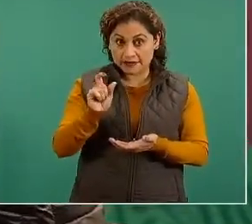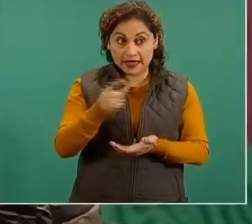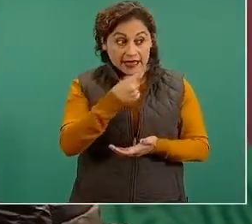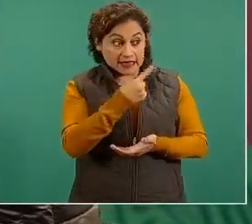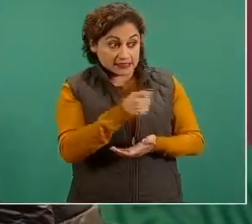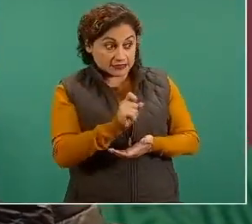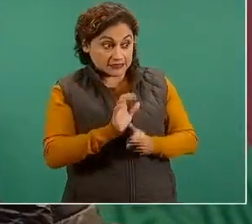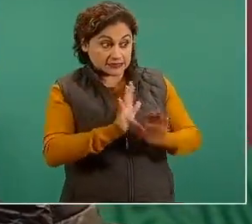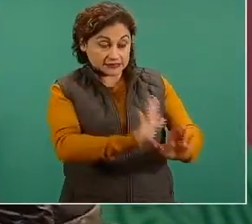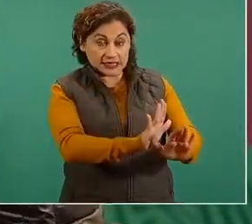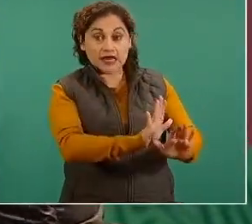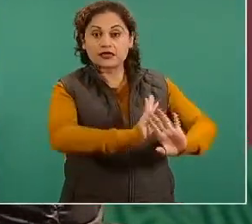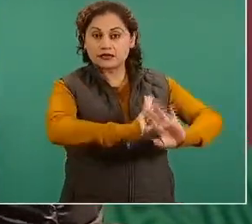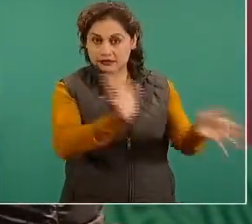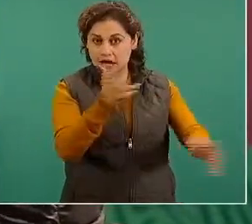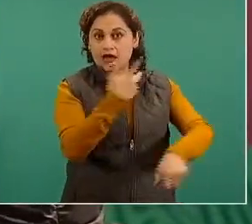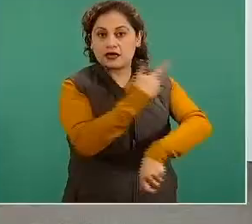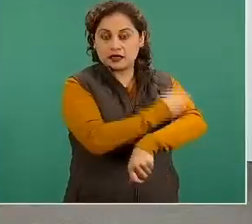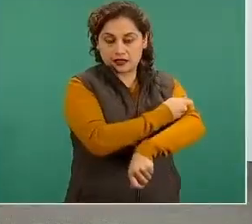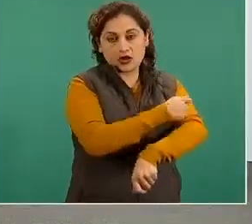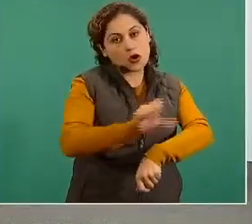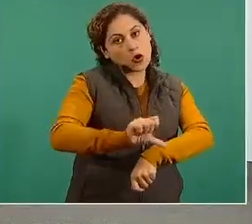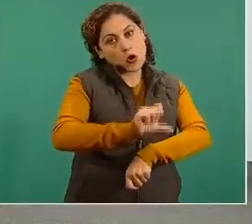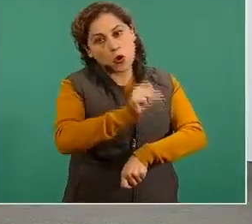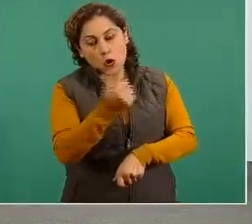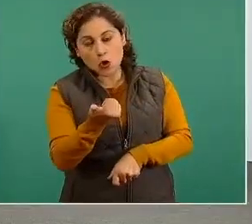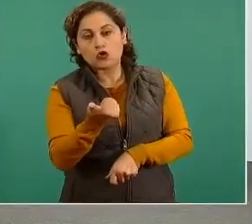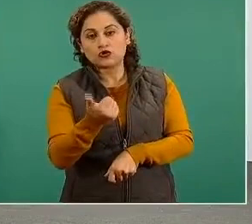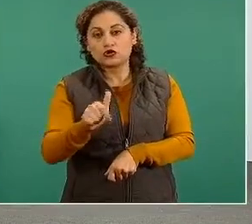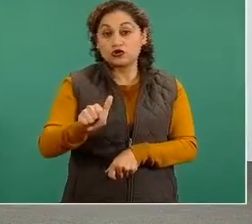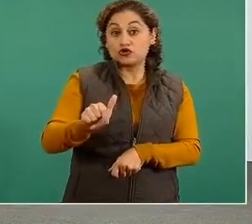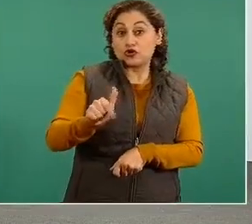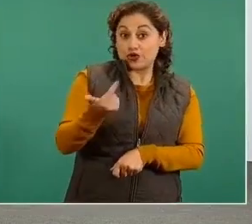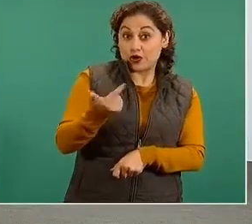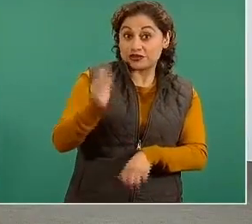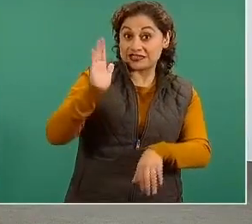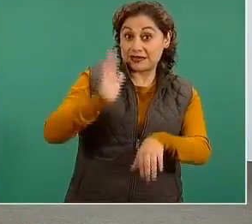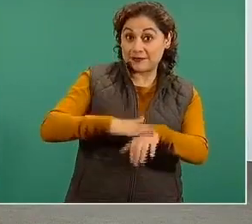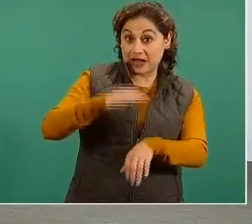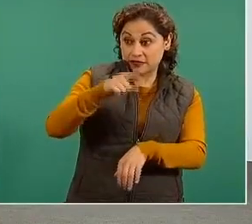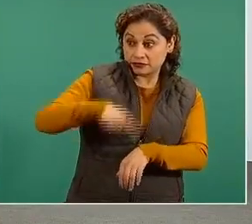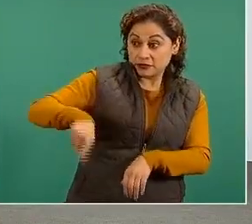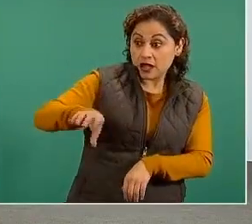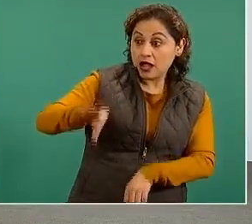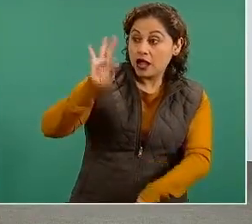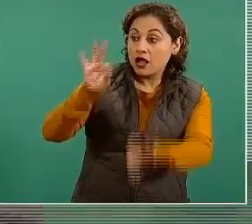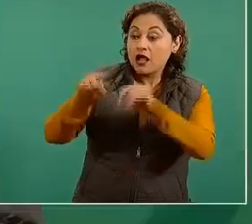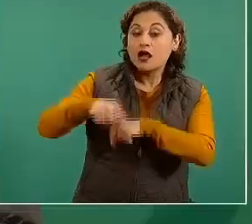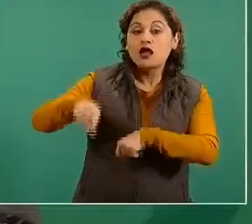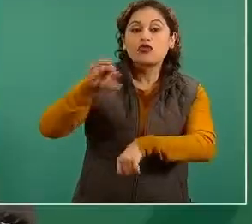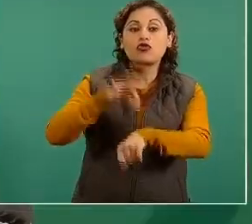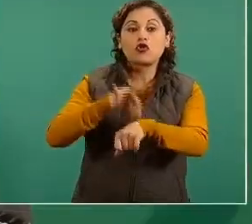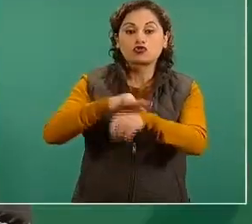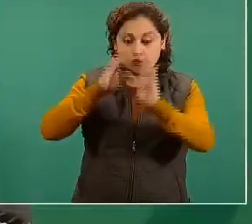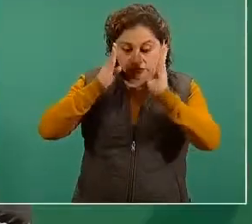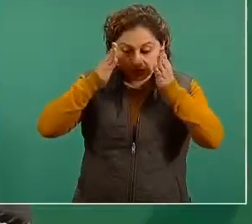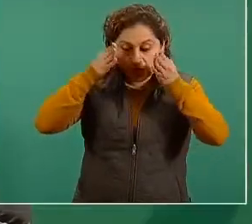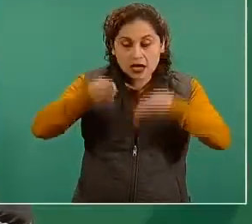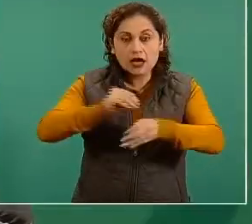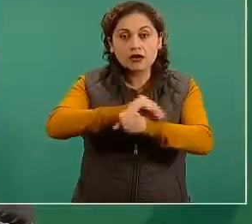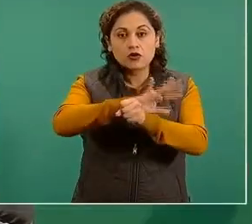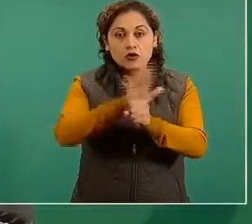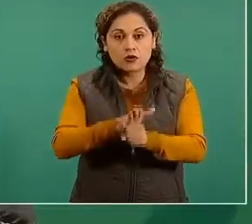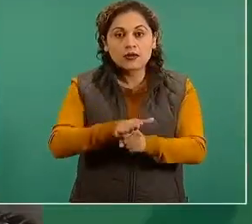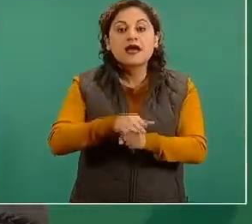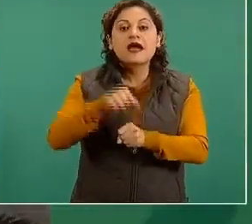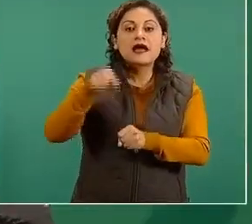salud que esté en contacto con personas con pacientes COVID que probablemente estén en algún centro de salud